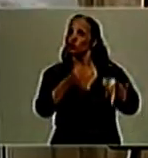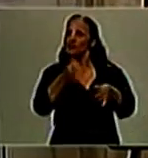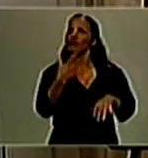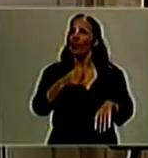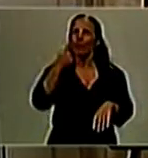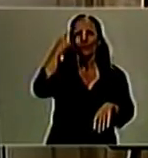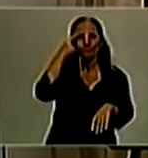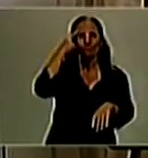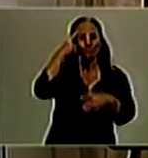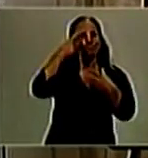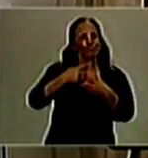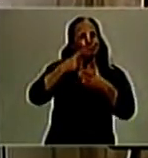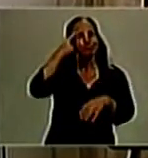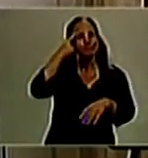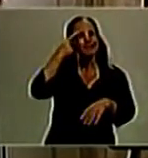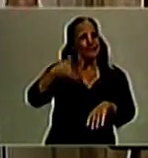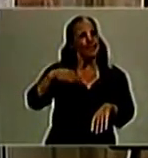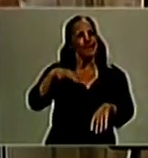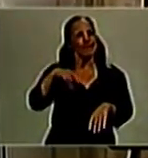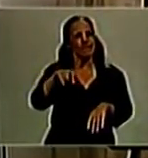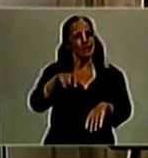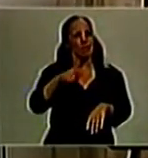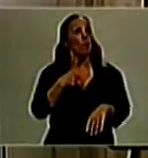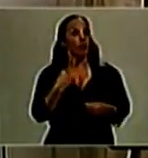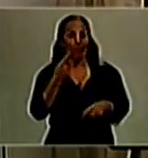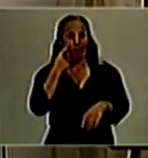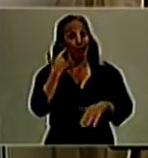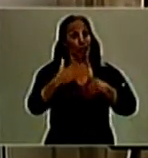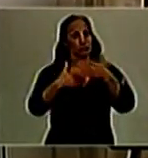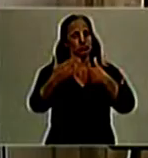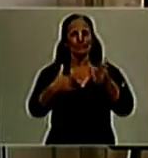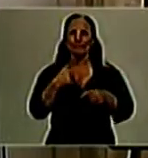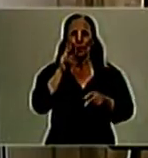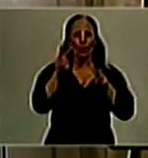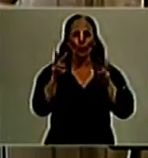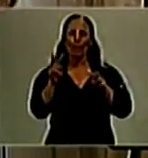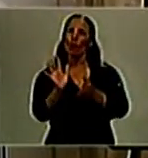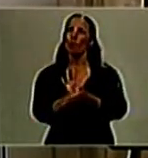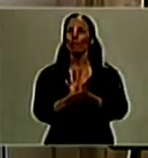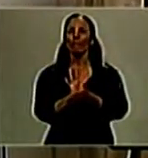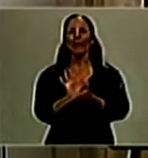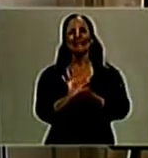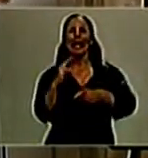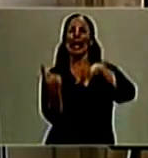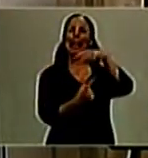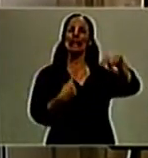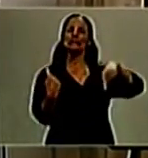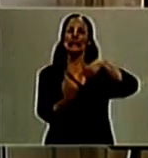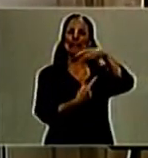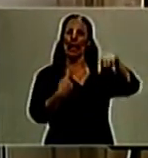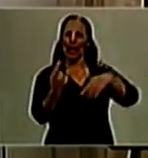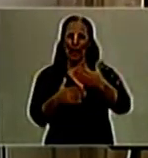Hemos visto fundamentalmente en estos días una suerte de calecita permanente entre fiscales,